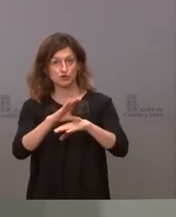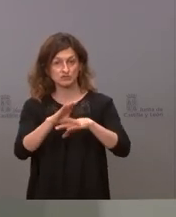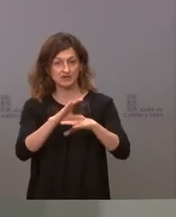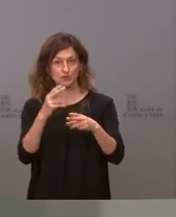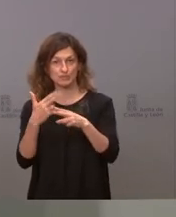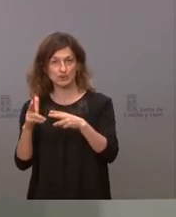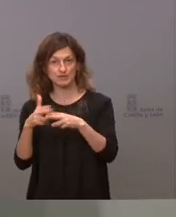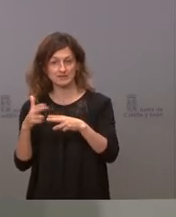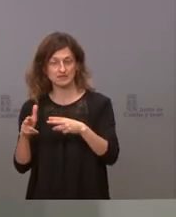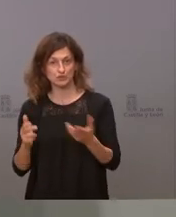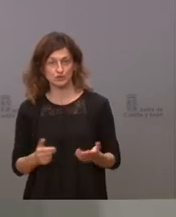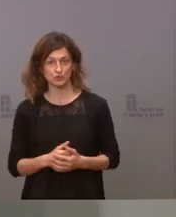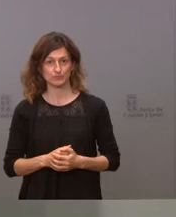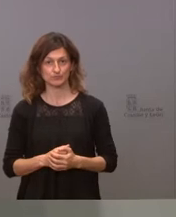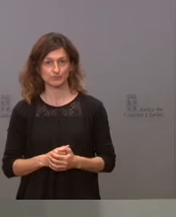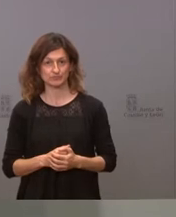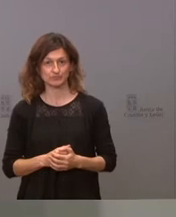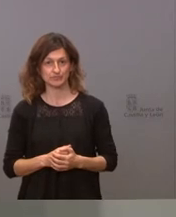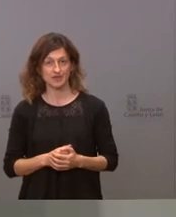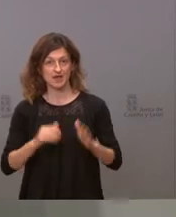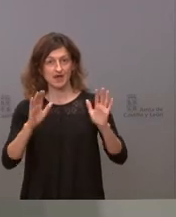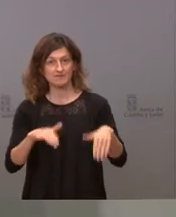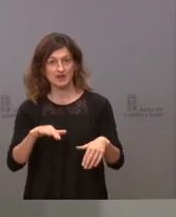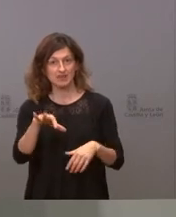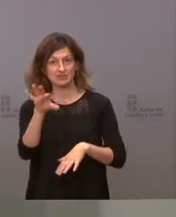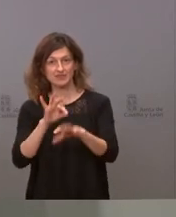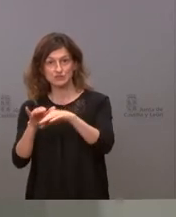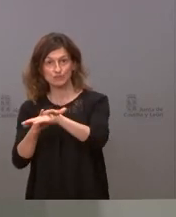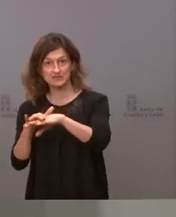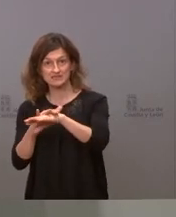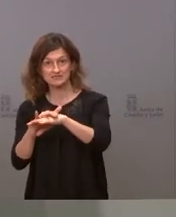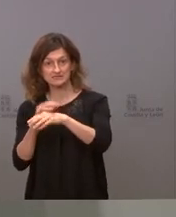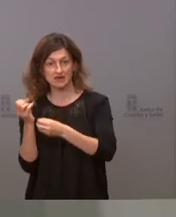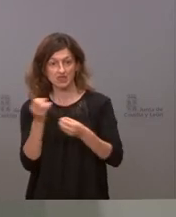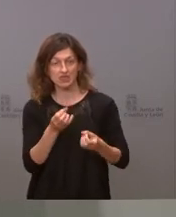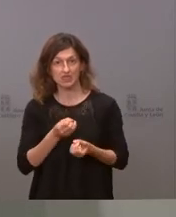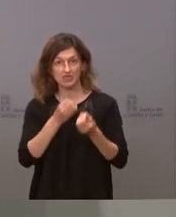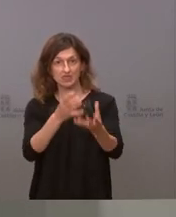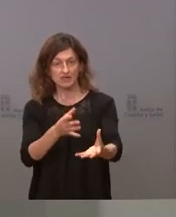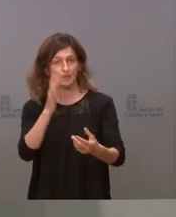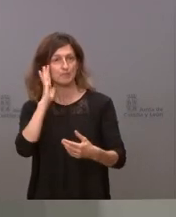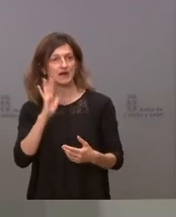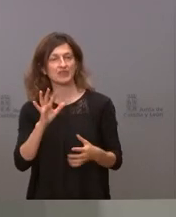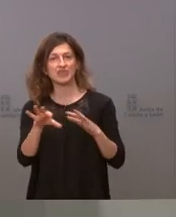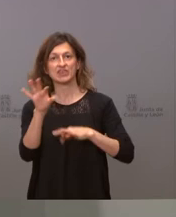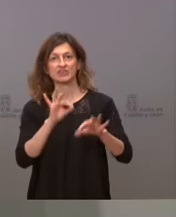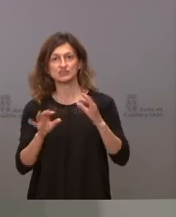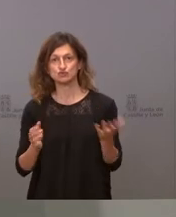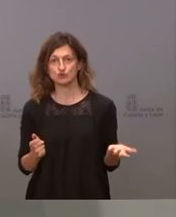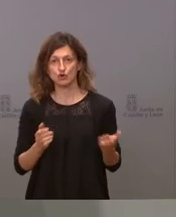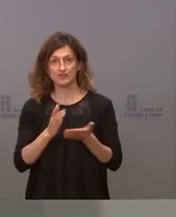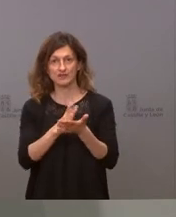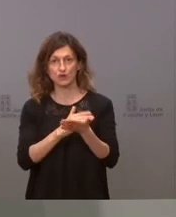partido los que trasladan la decisión de la ministra haciendo parecer que se traslada una decisión de las